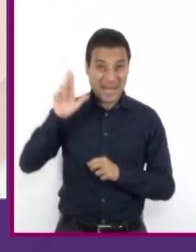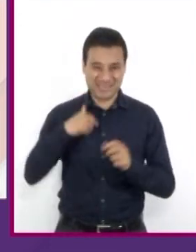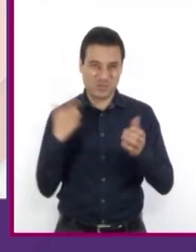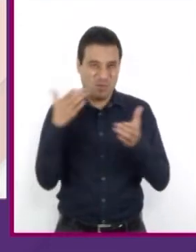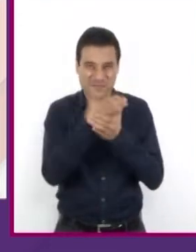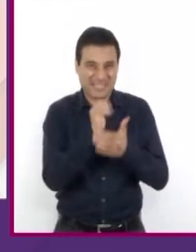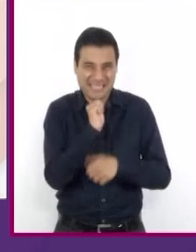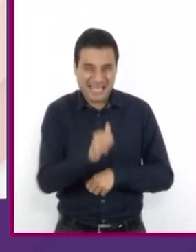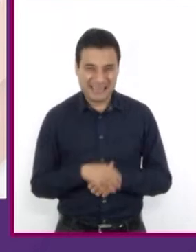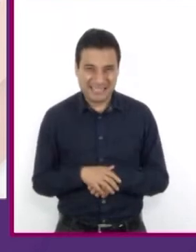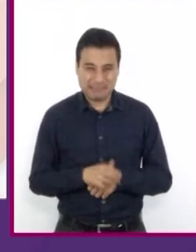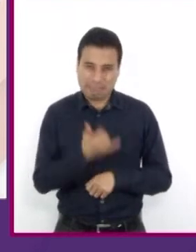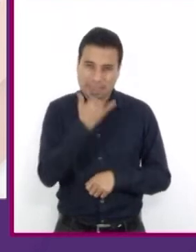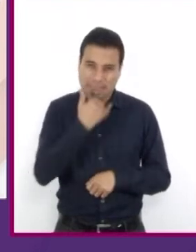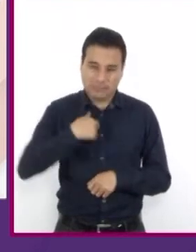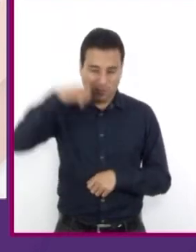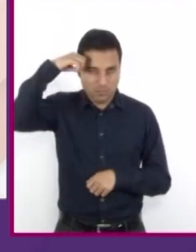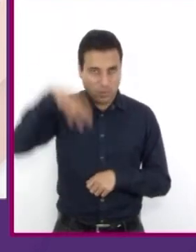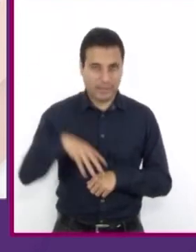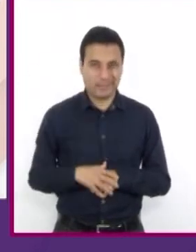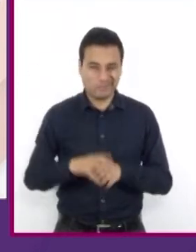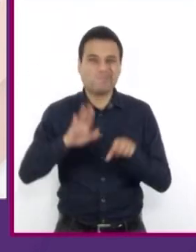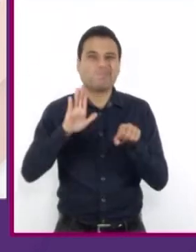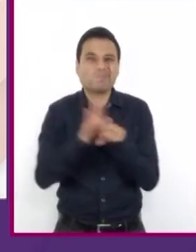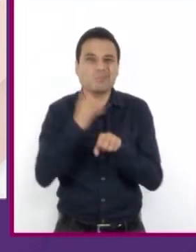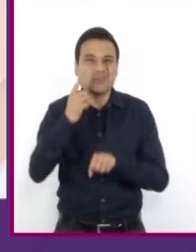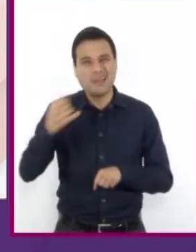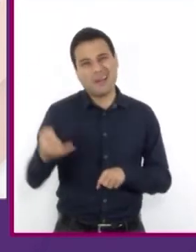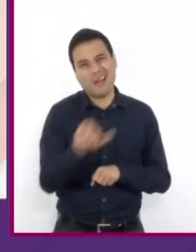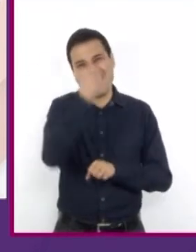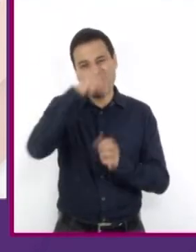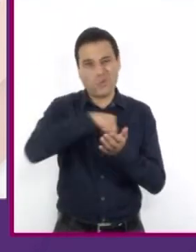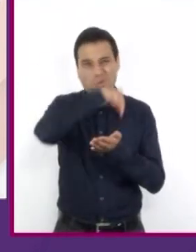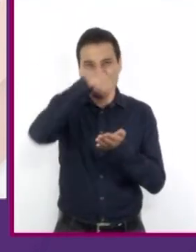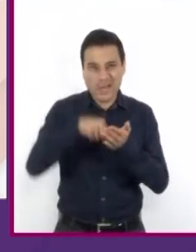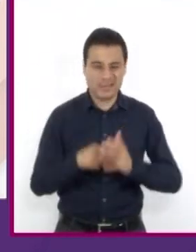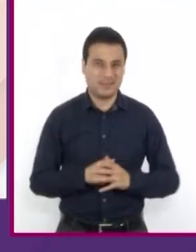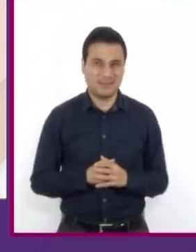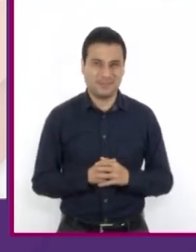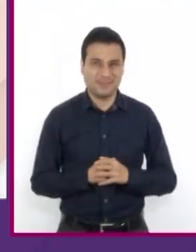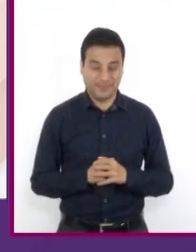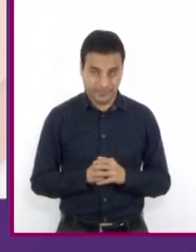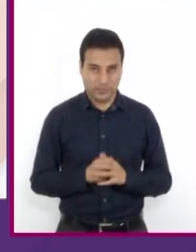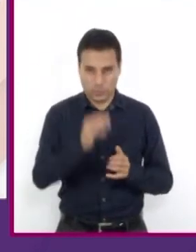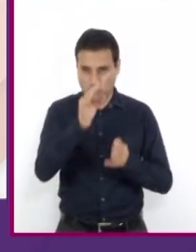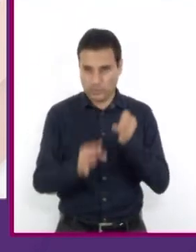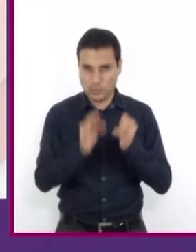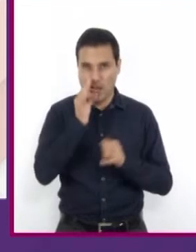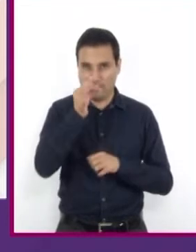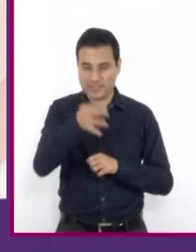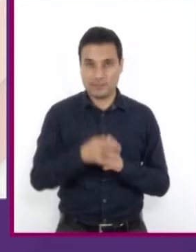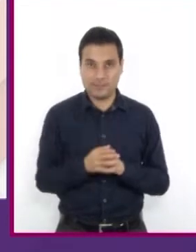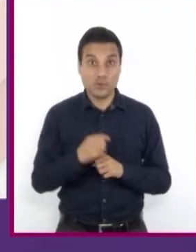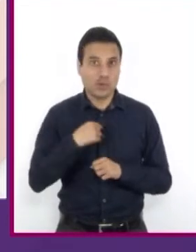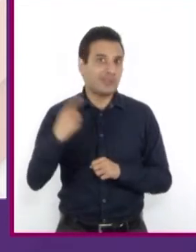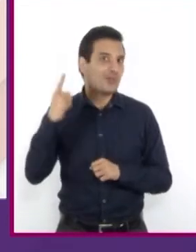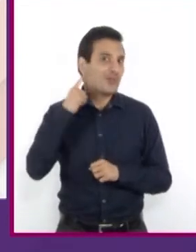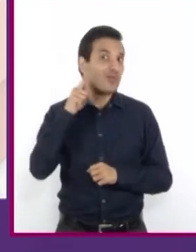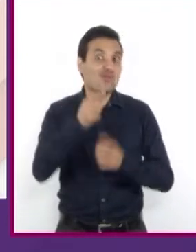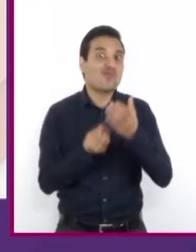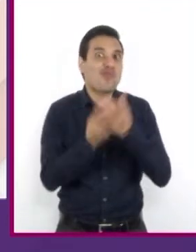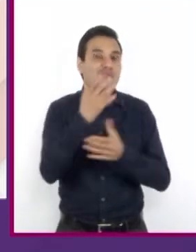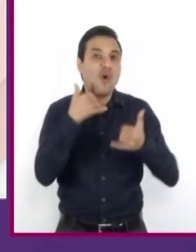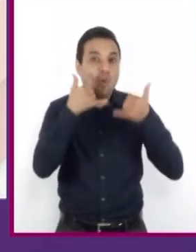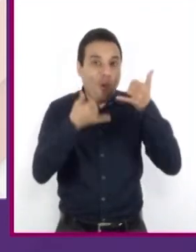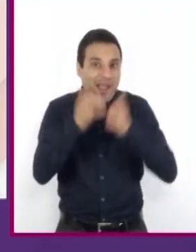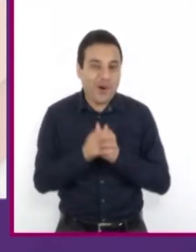pero la verdad, me dio flojera. Es que me quedaba muy lejos ese lugar. Por último, me enteré que te compraste un juego nuevo,